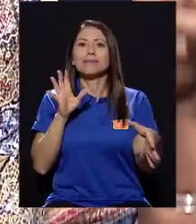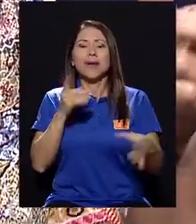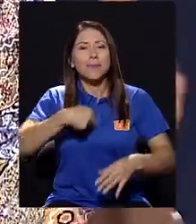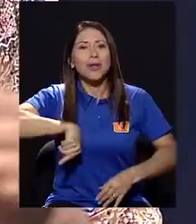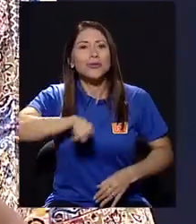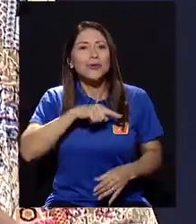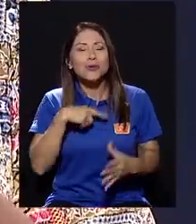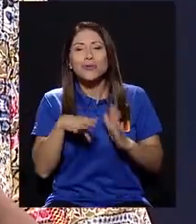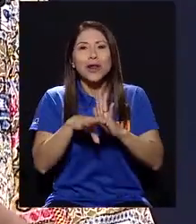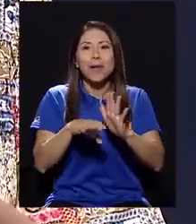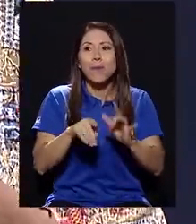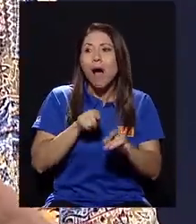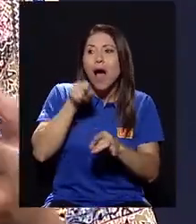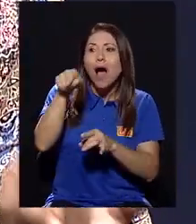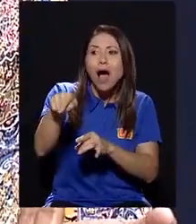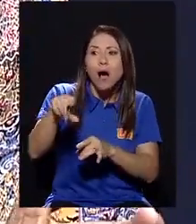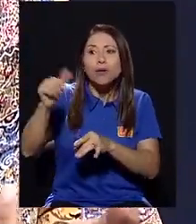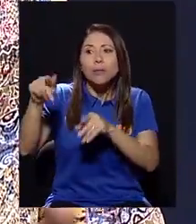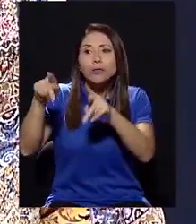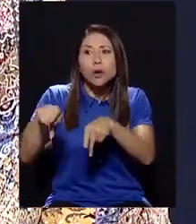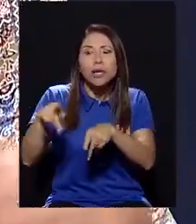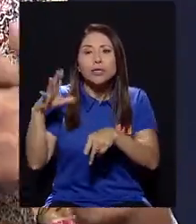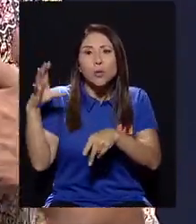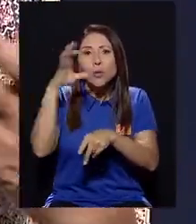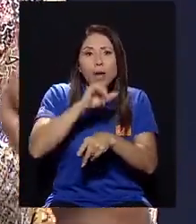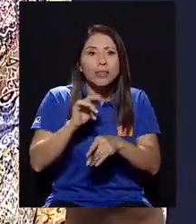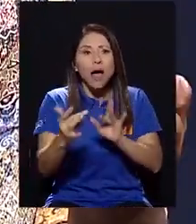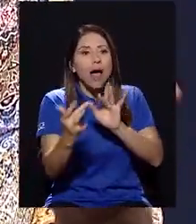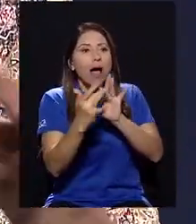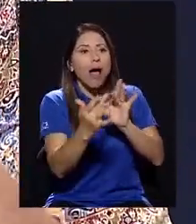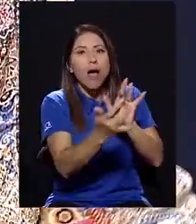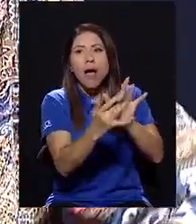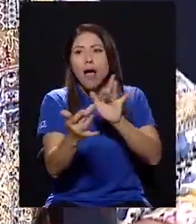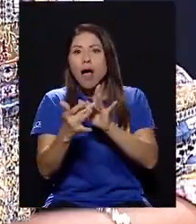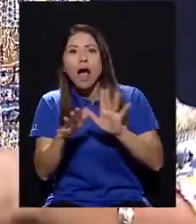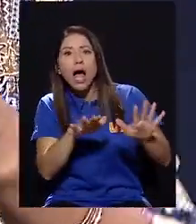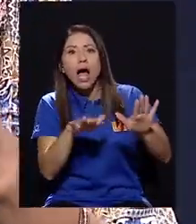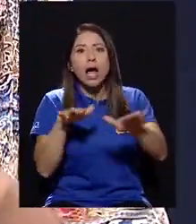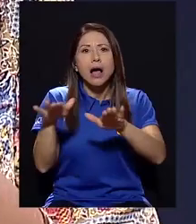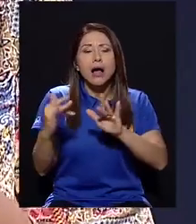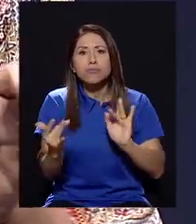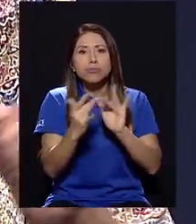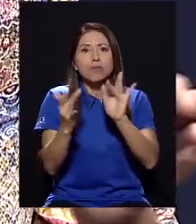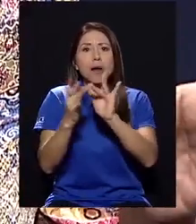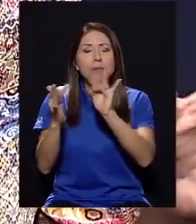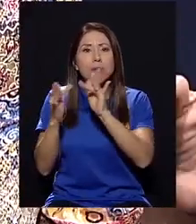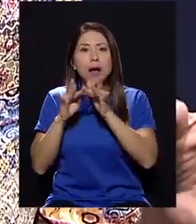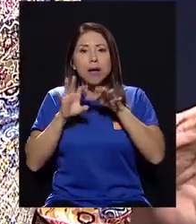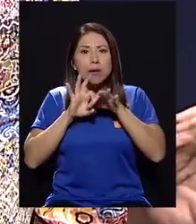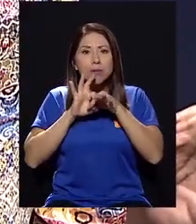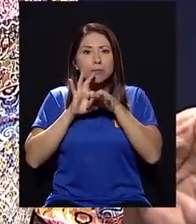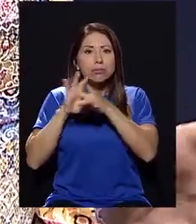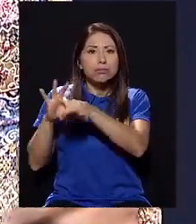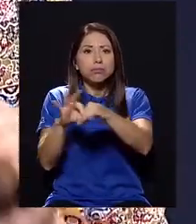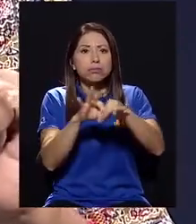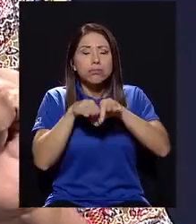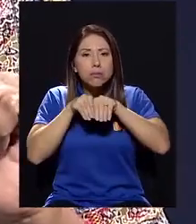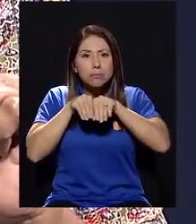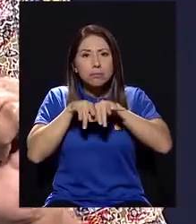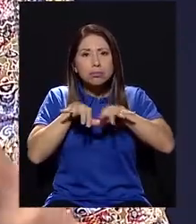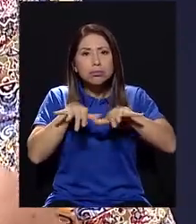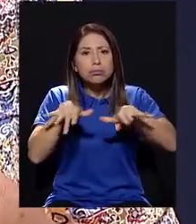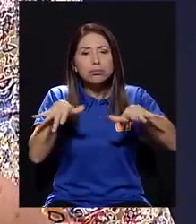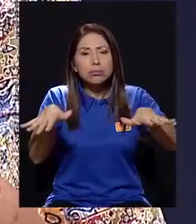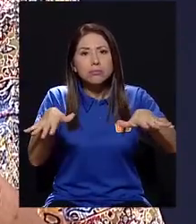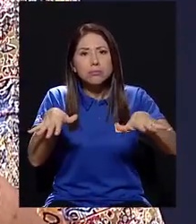aquella, aquella, se dio cuenta que estábamos haciendo algo. Mire, porque no me invitan y cuando nos dimos cuenta, la red empezó a crecer. Y,